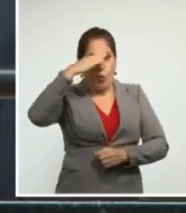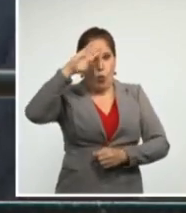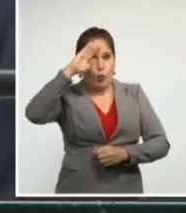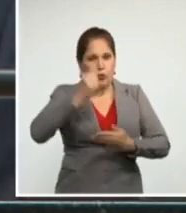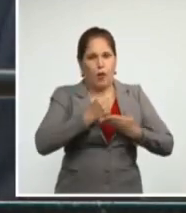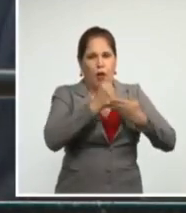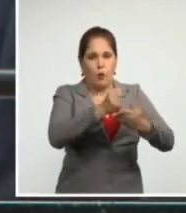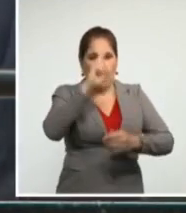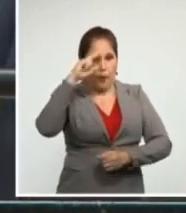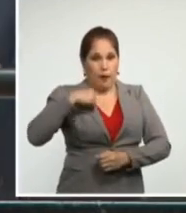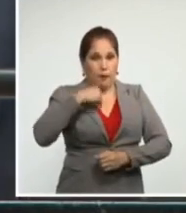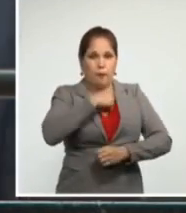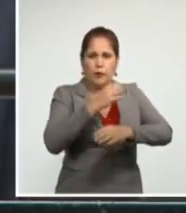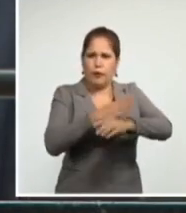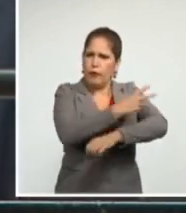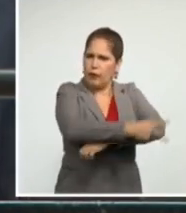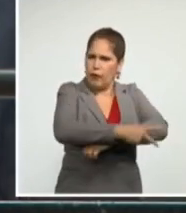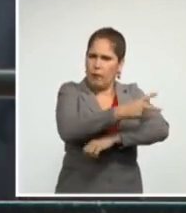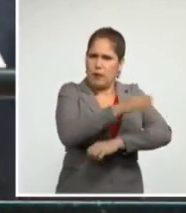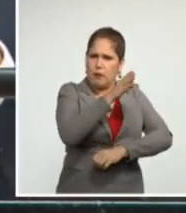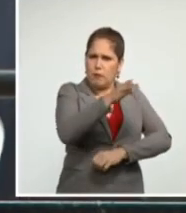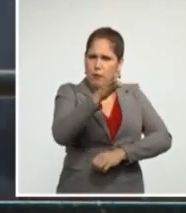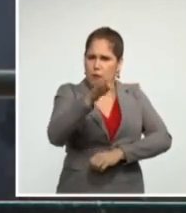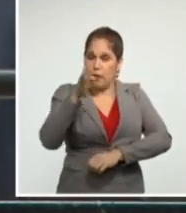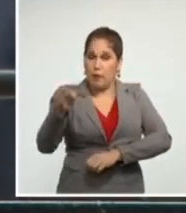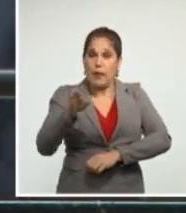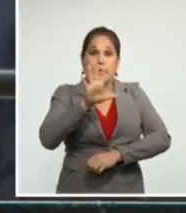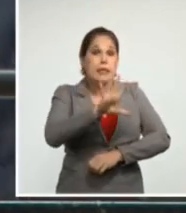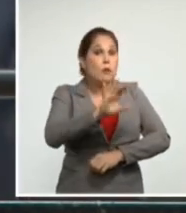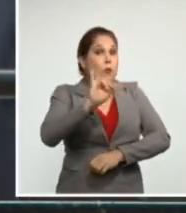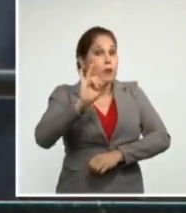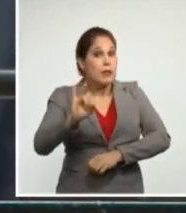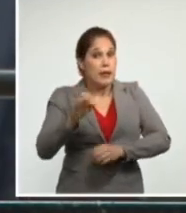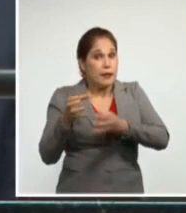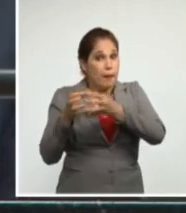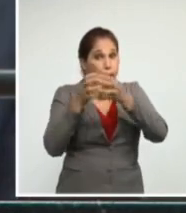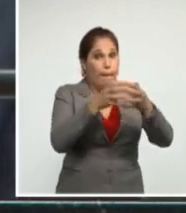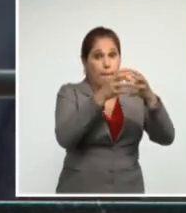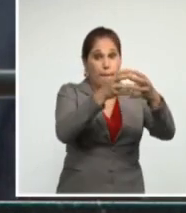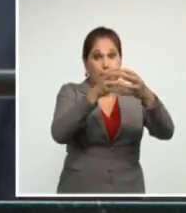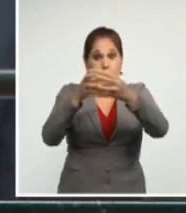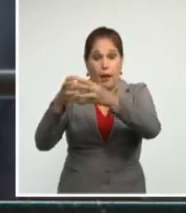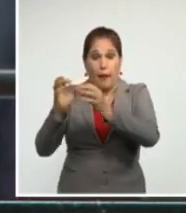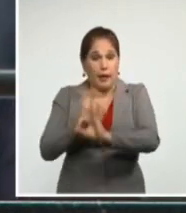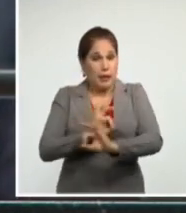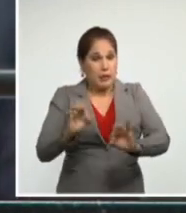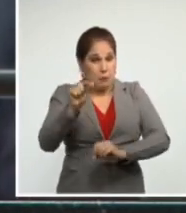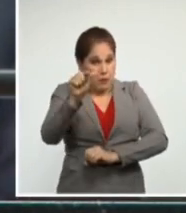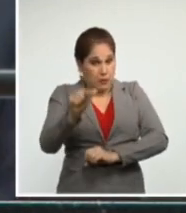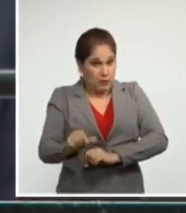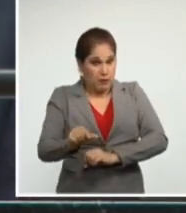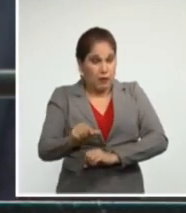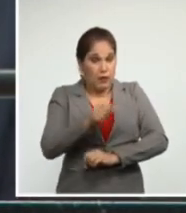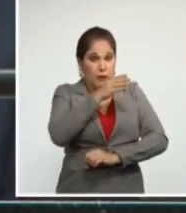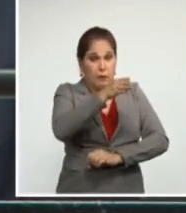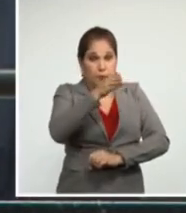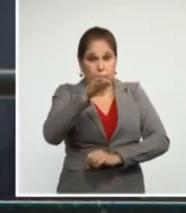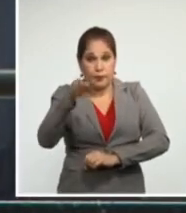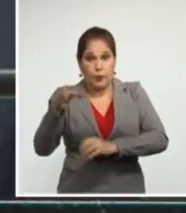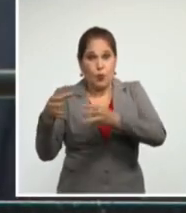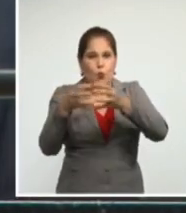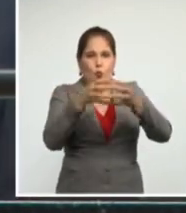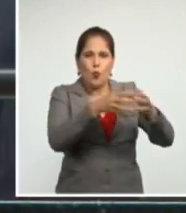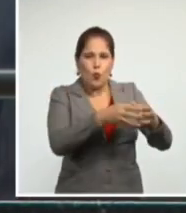médica Cuba envió 57 brigadas especializadas del contingente